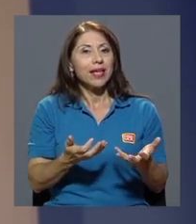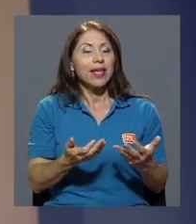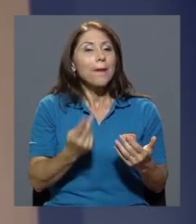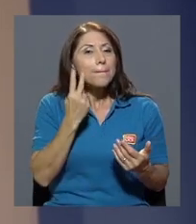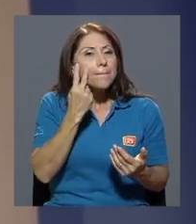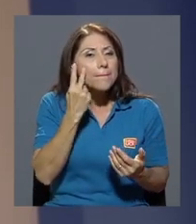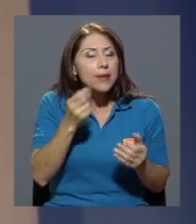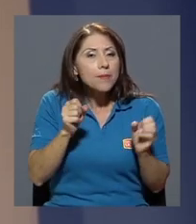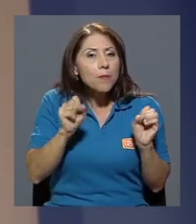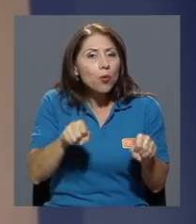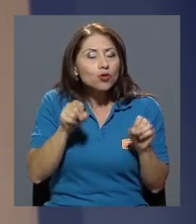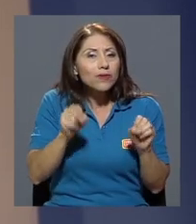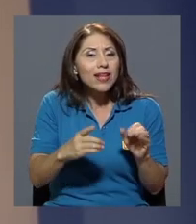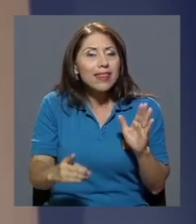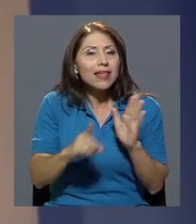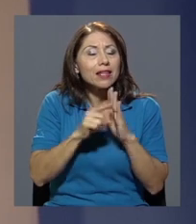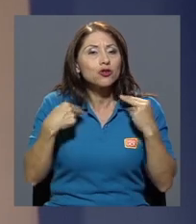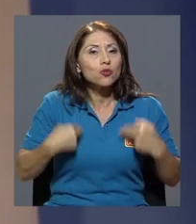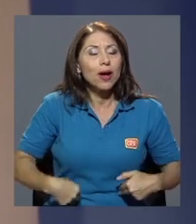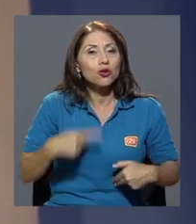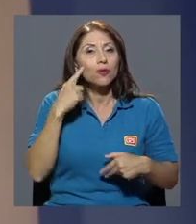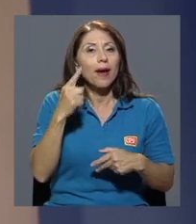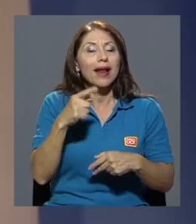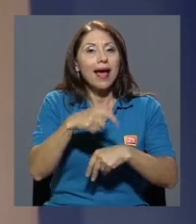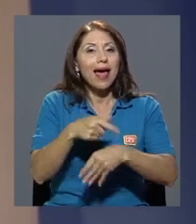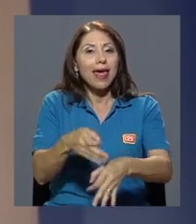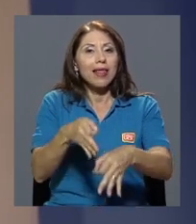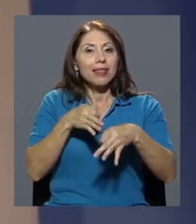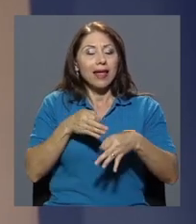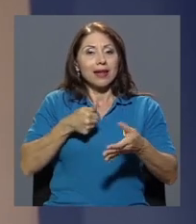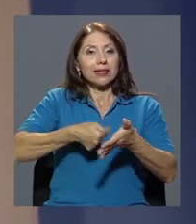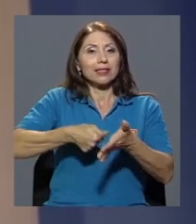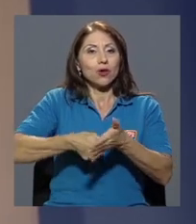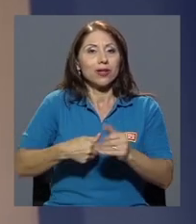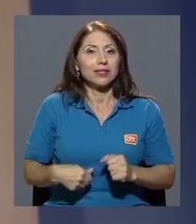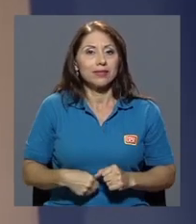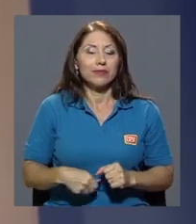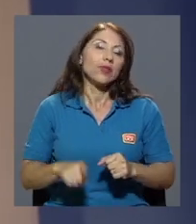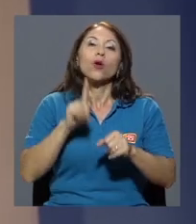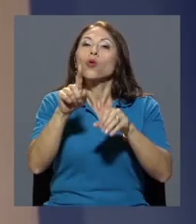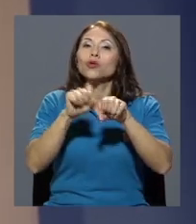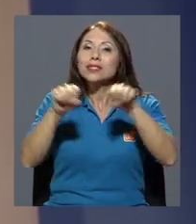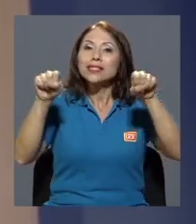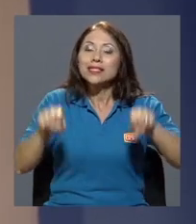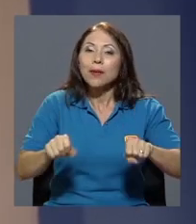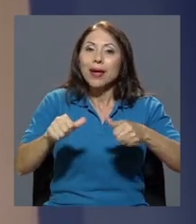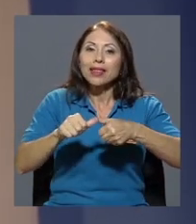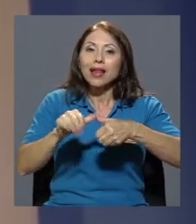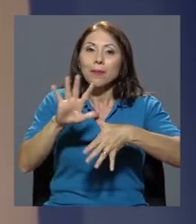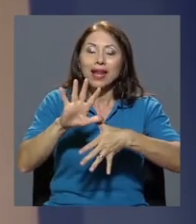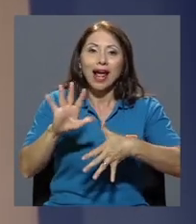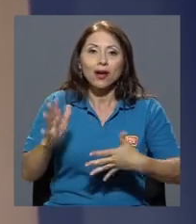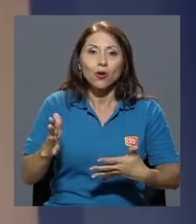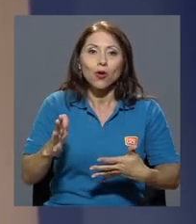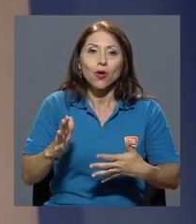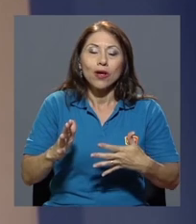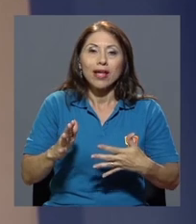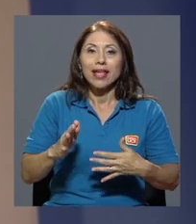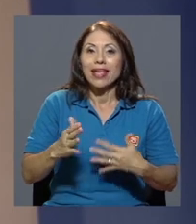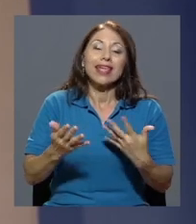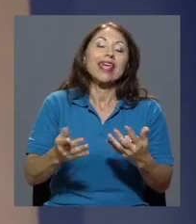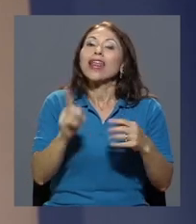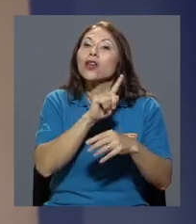la posibilidad de derechos humanos adelantar unas elecciones un sistema interamericano que le imposibilita